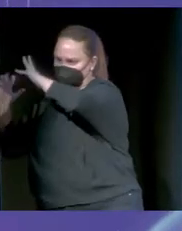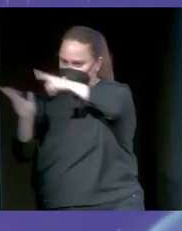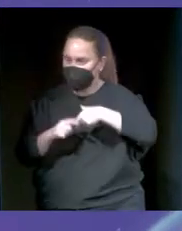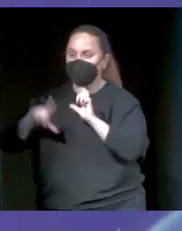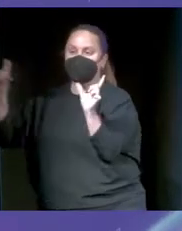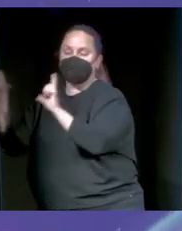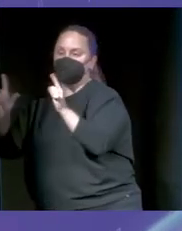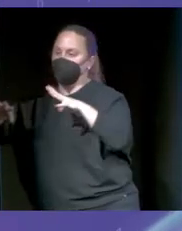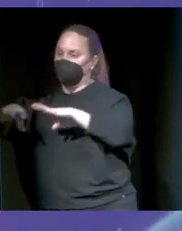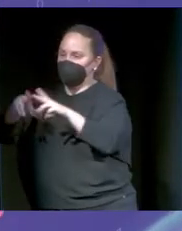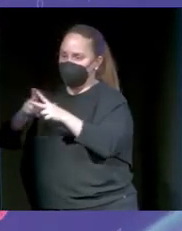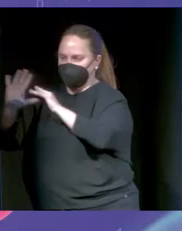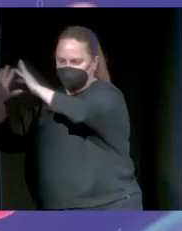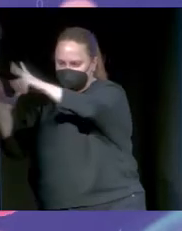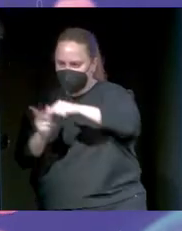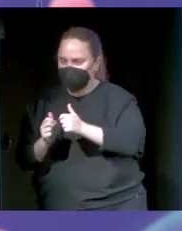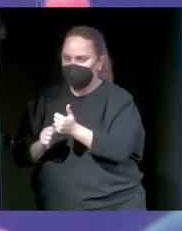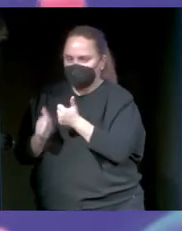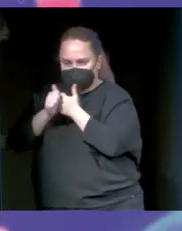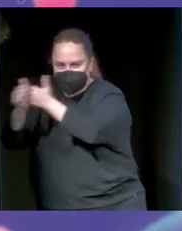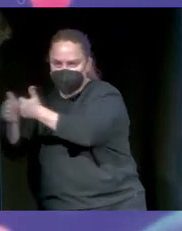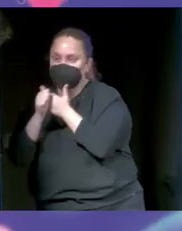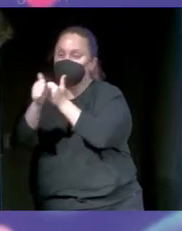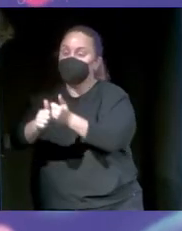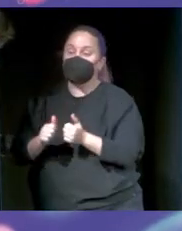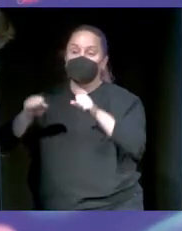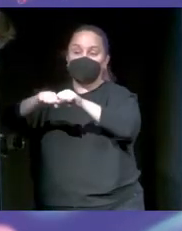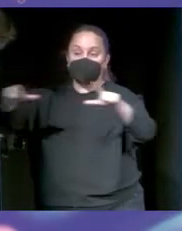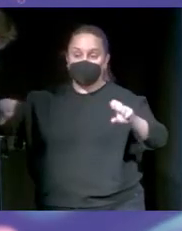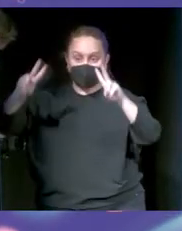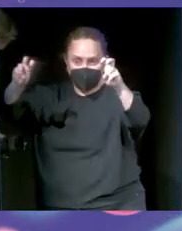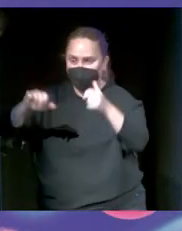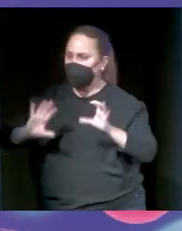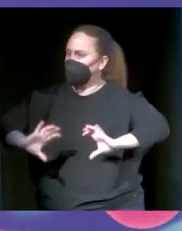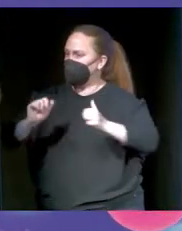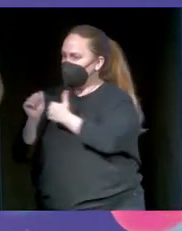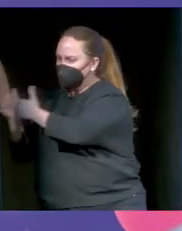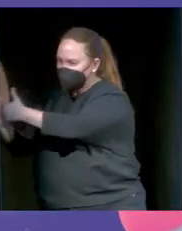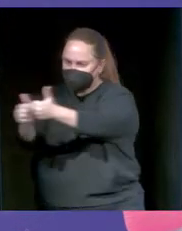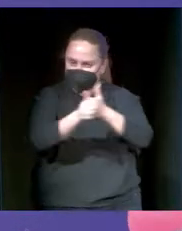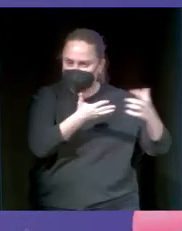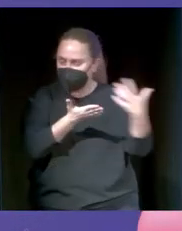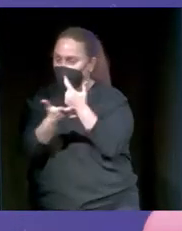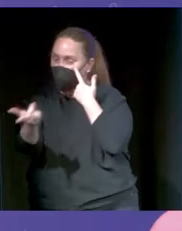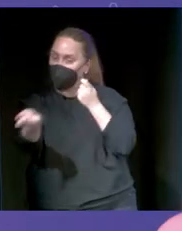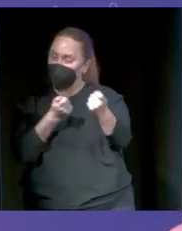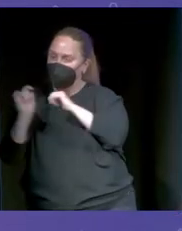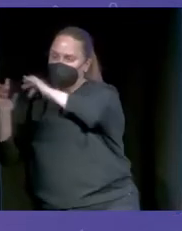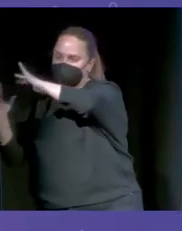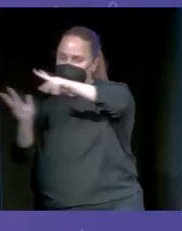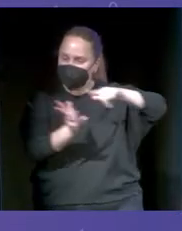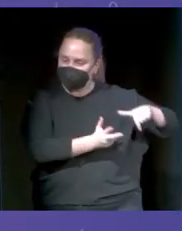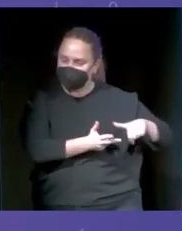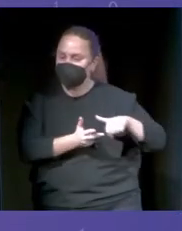redes sociales, nuevas plataformas, radio, etc. Todo. La segunda parte es